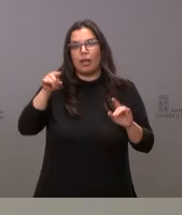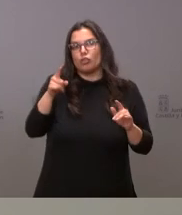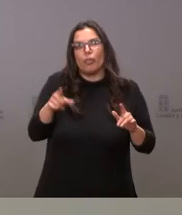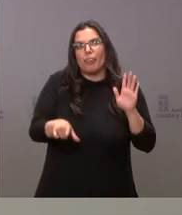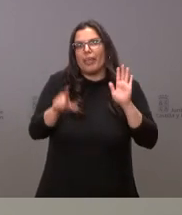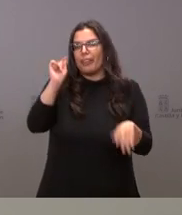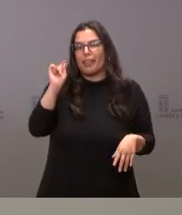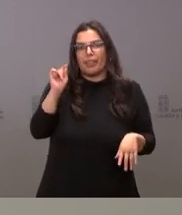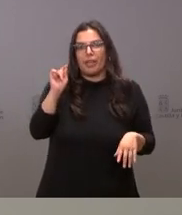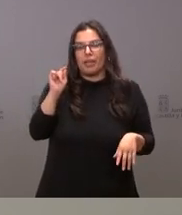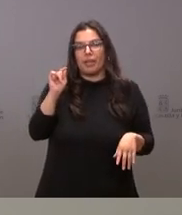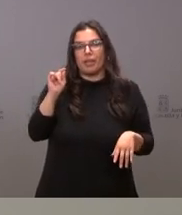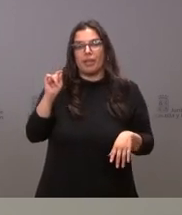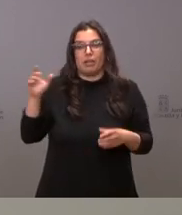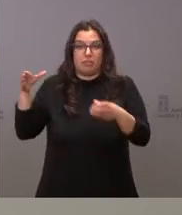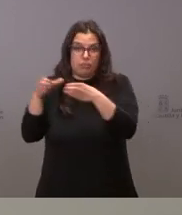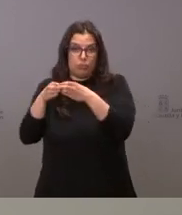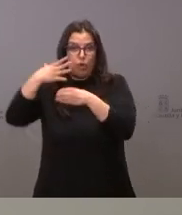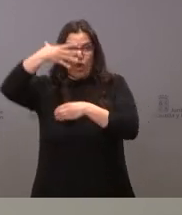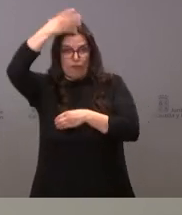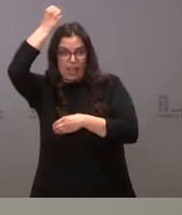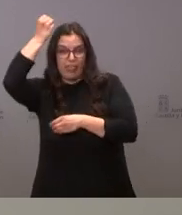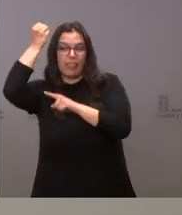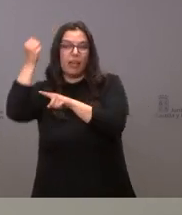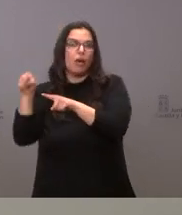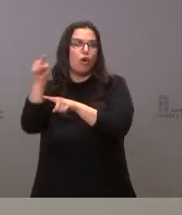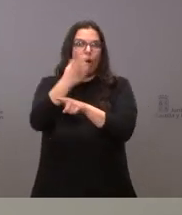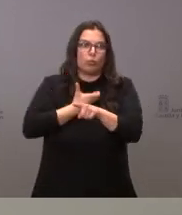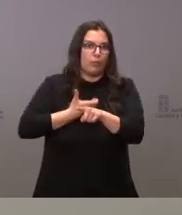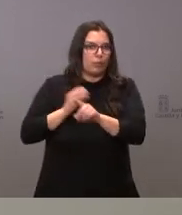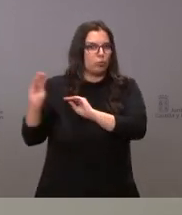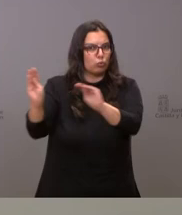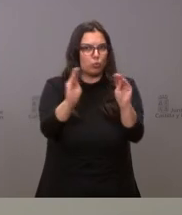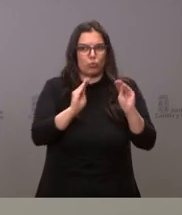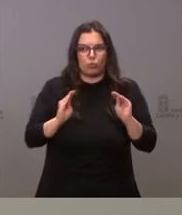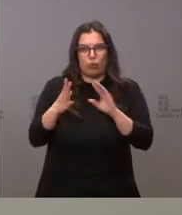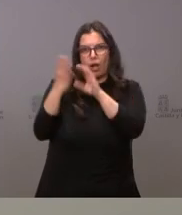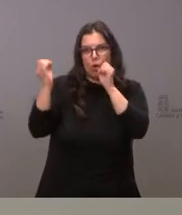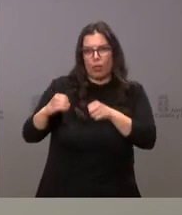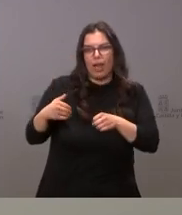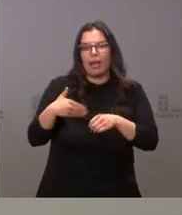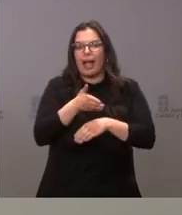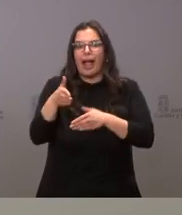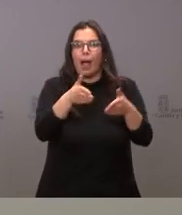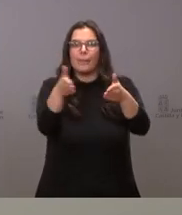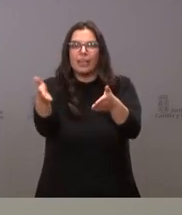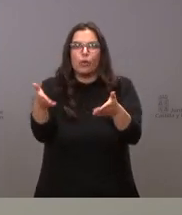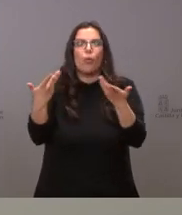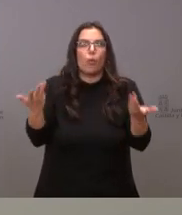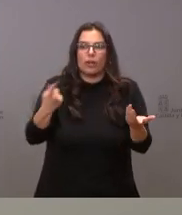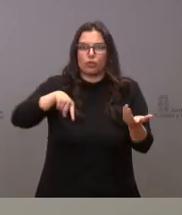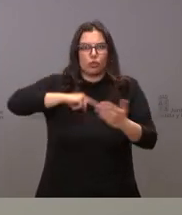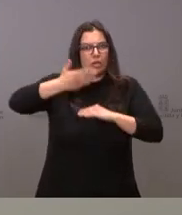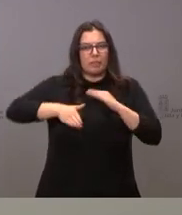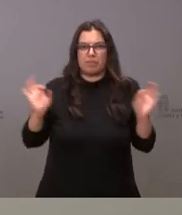decisión tanto a las hermandades de cofradías como a los respectivos ayuntamientos y por tanto aquí nosotros no hemos establecido ningún nivel de